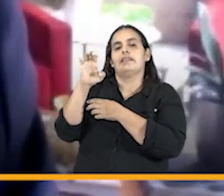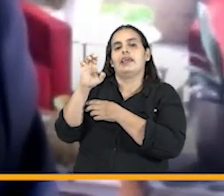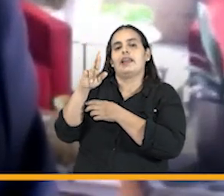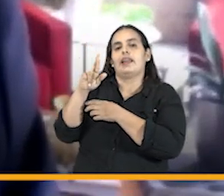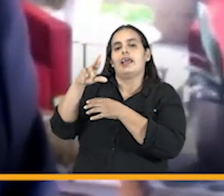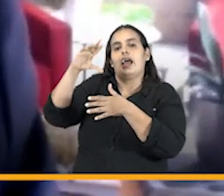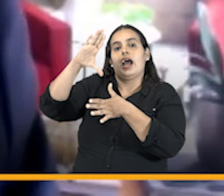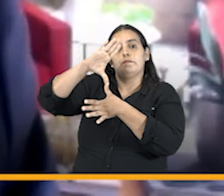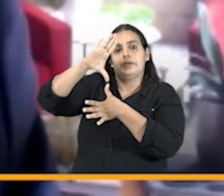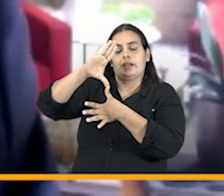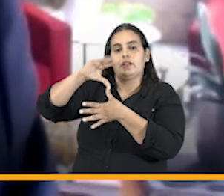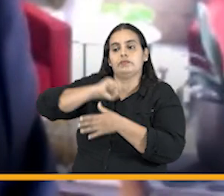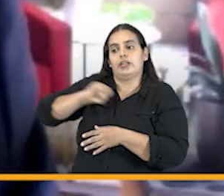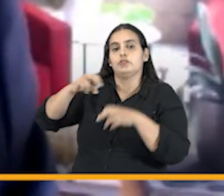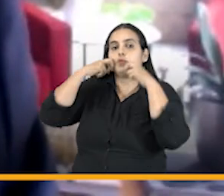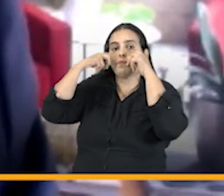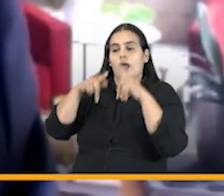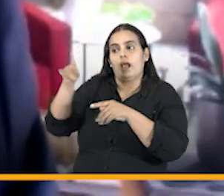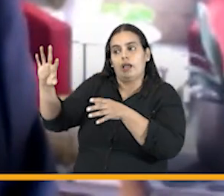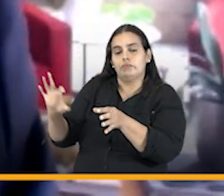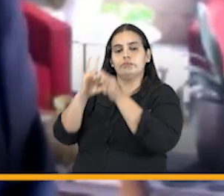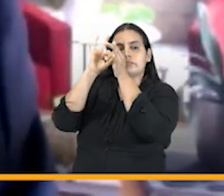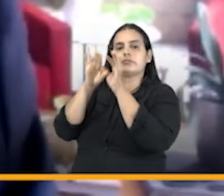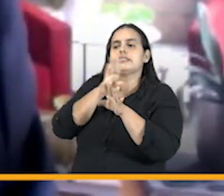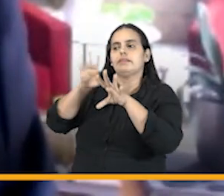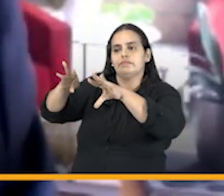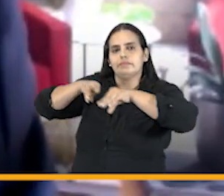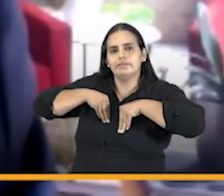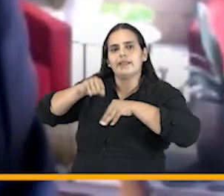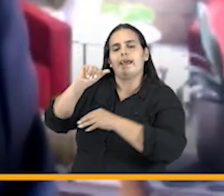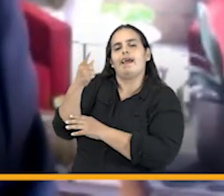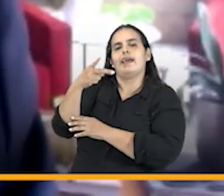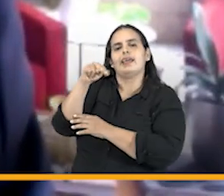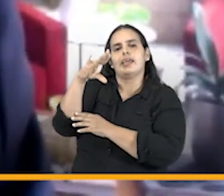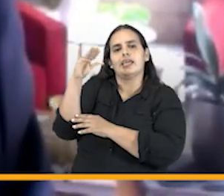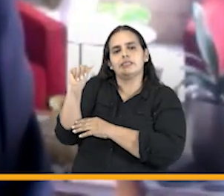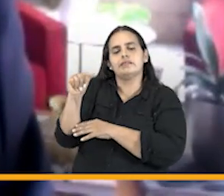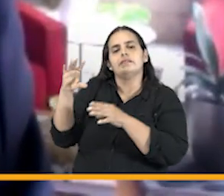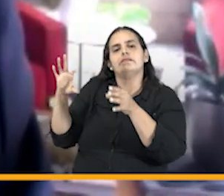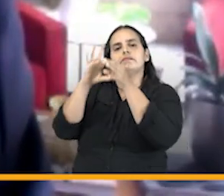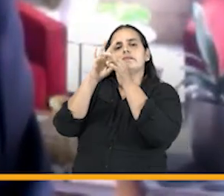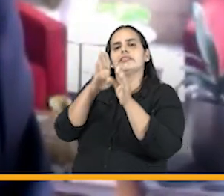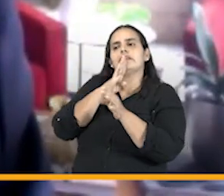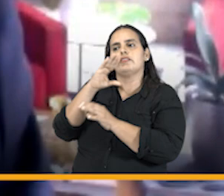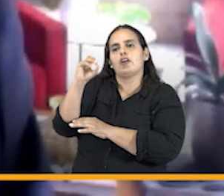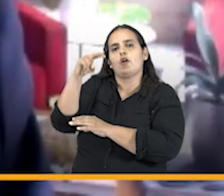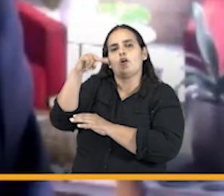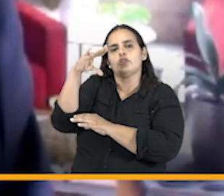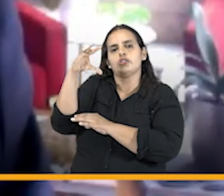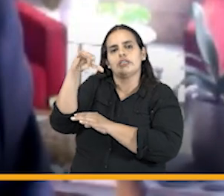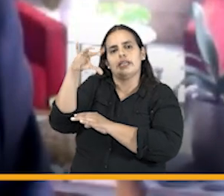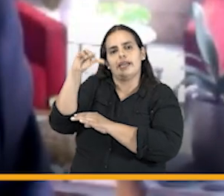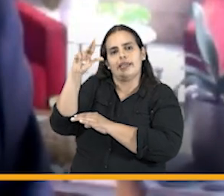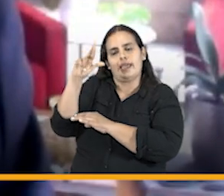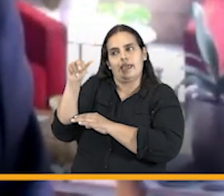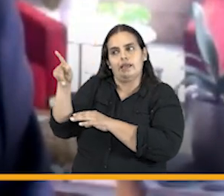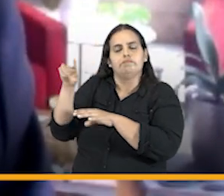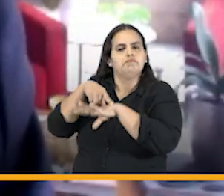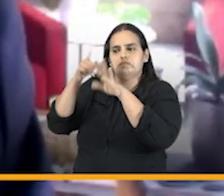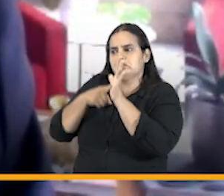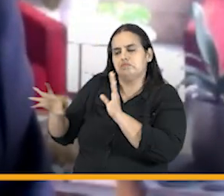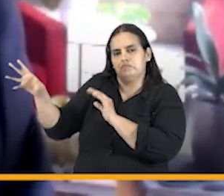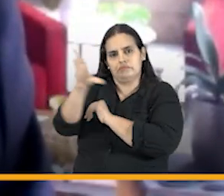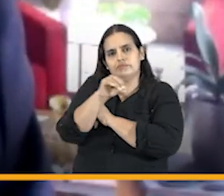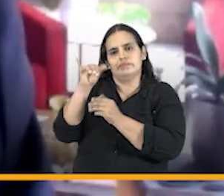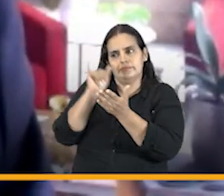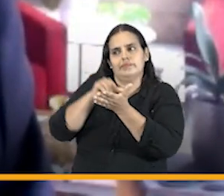las cuales son asumidas directamente por la agencia en coordinación con la cancillería y con todas las entidades el